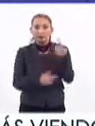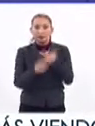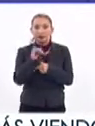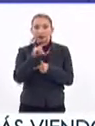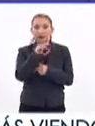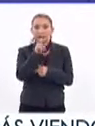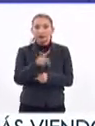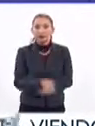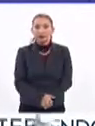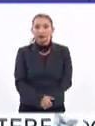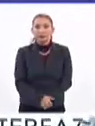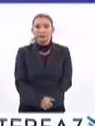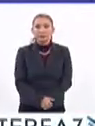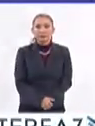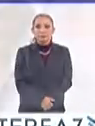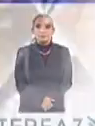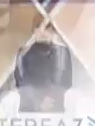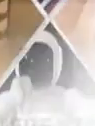regresamos con más en Interfaz.